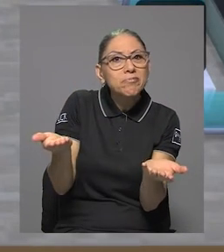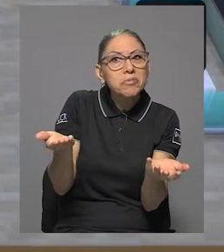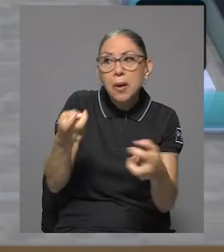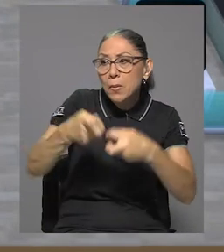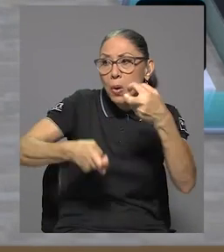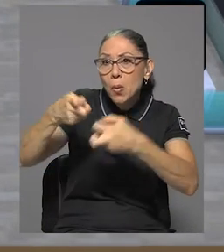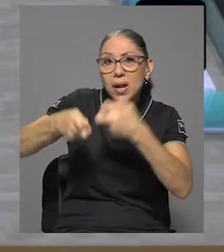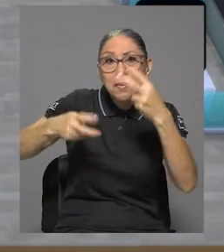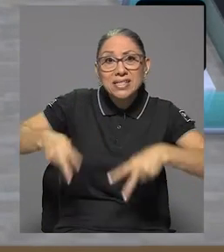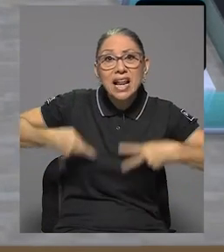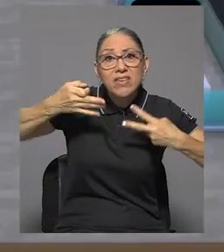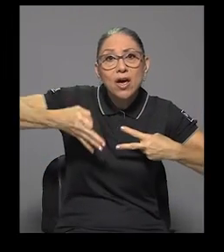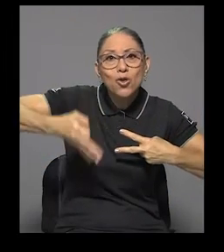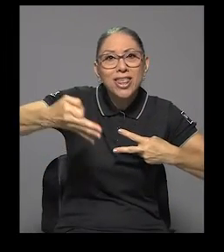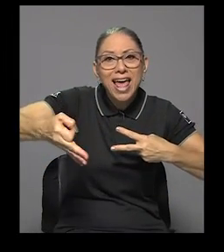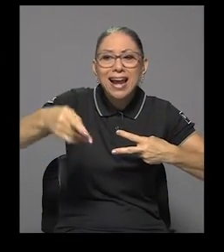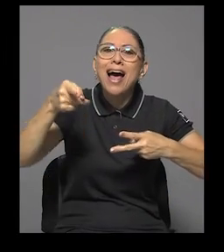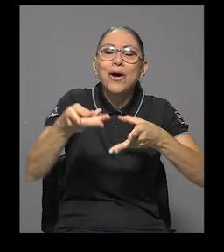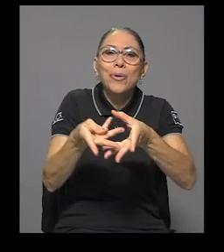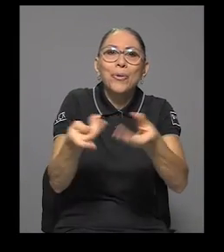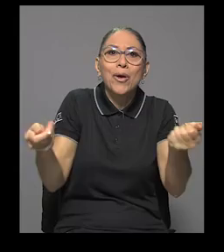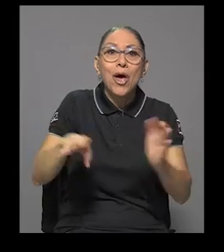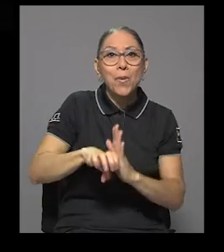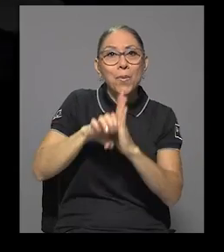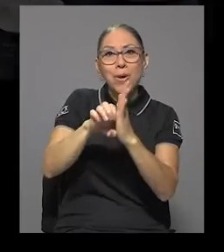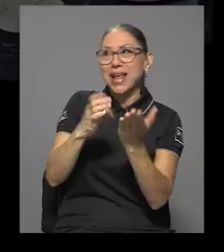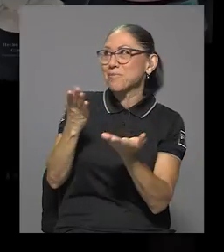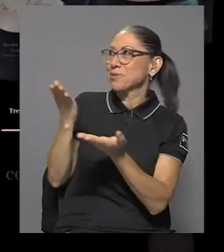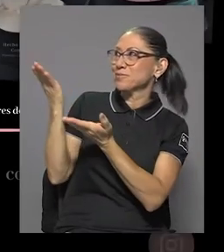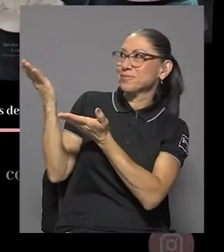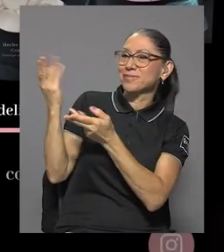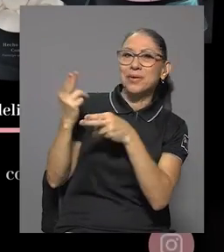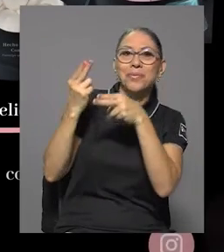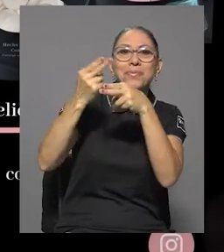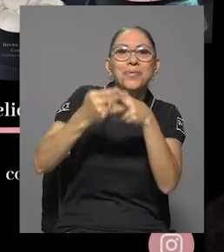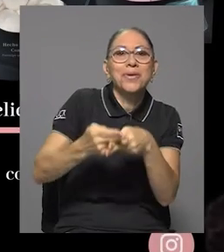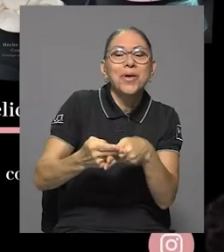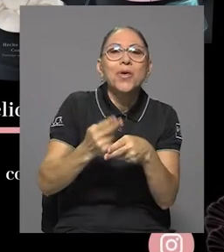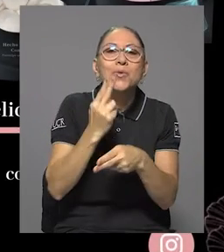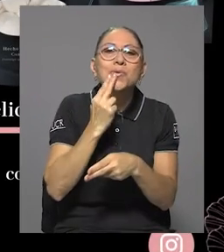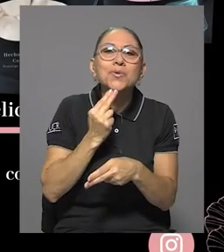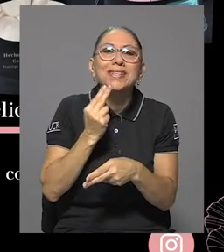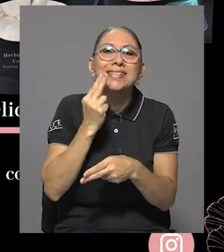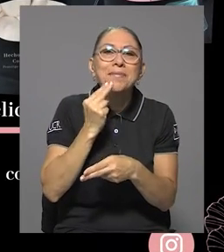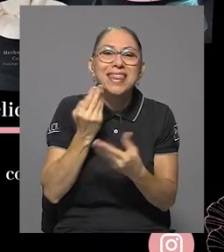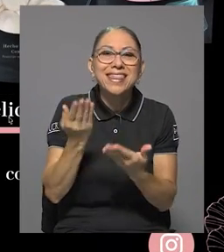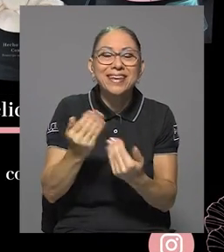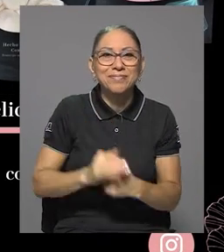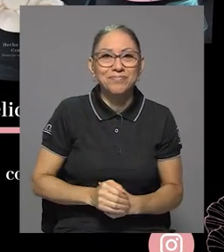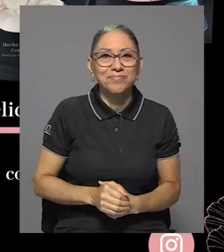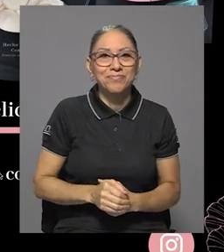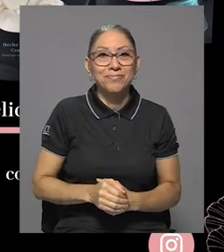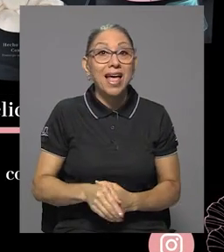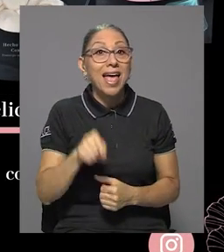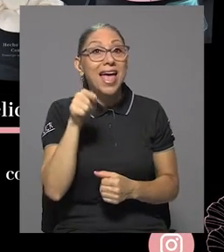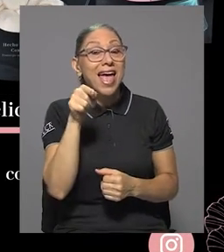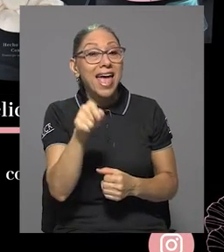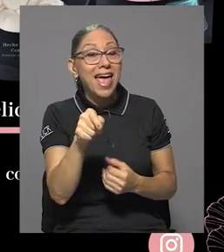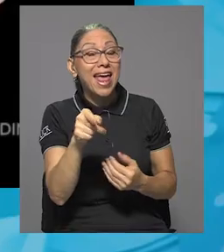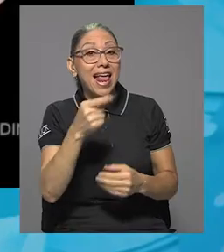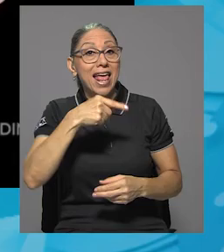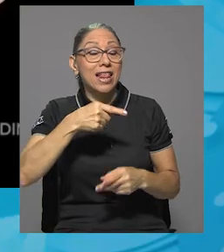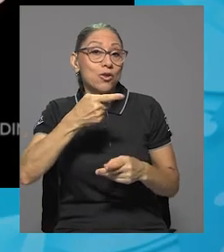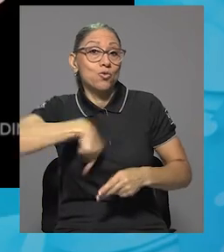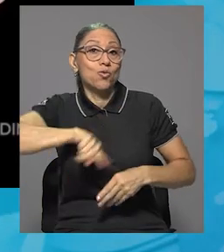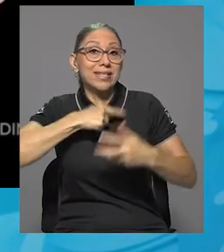de la vida cotidiana, por ejemplo, estos suspiros nombrados Dulcemente. Número Snacks, que es el nombre de nuestra empresa,